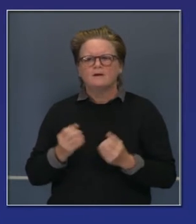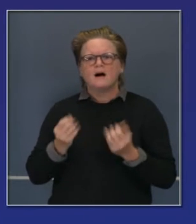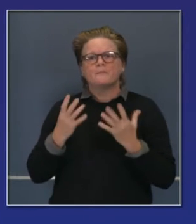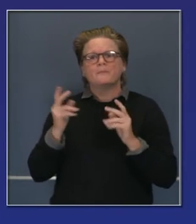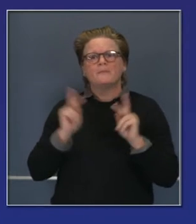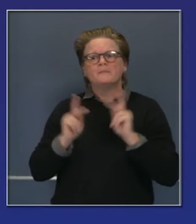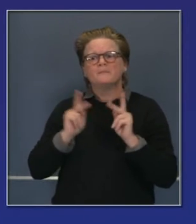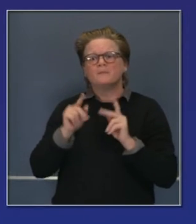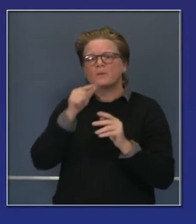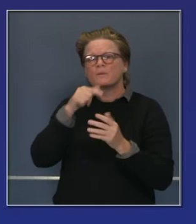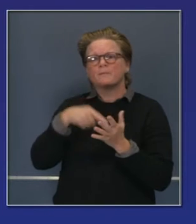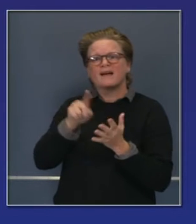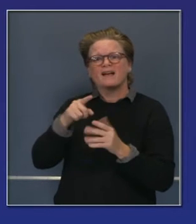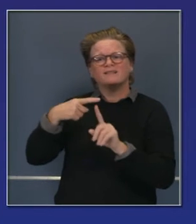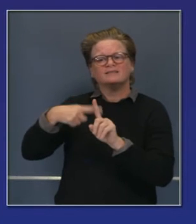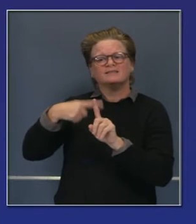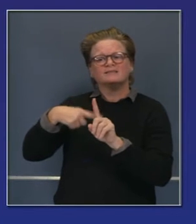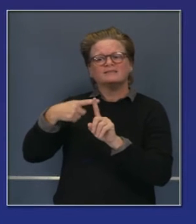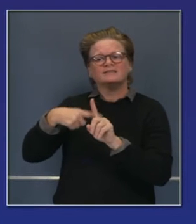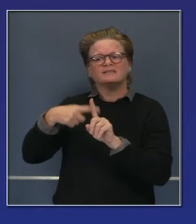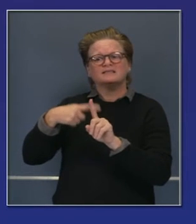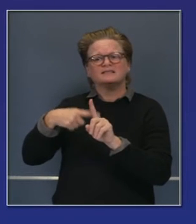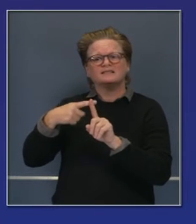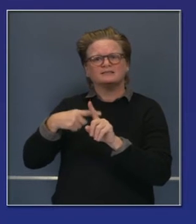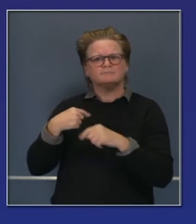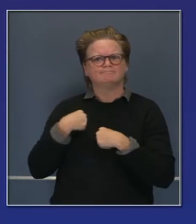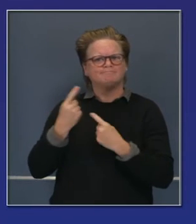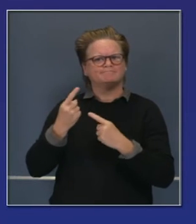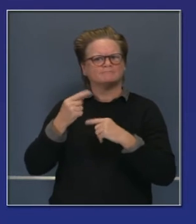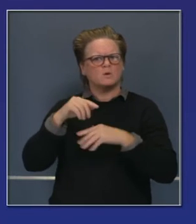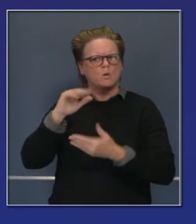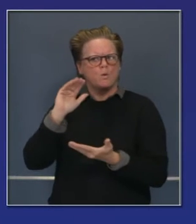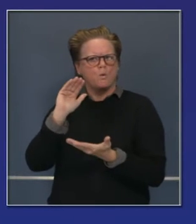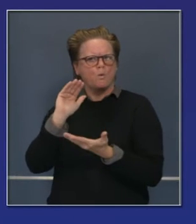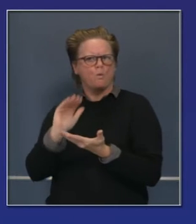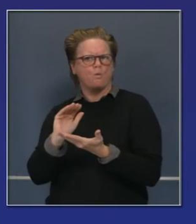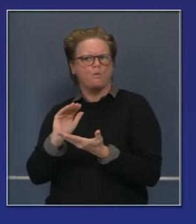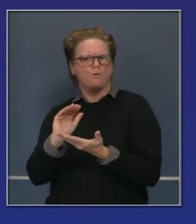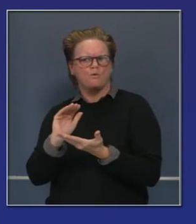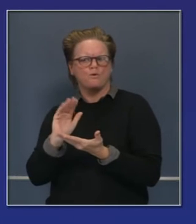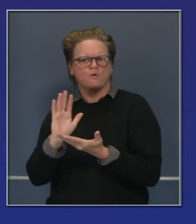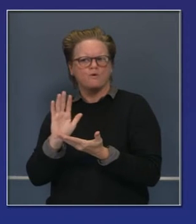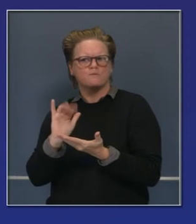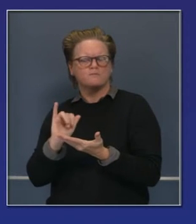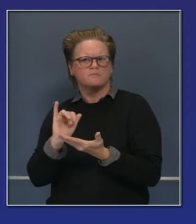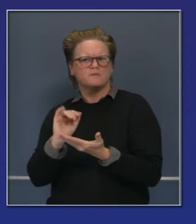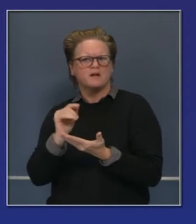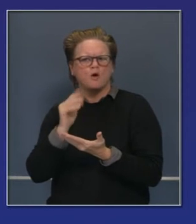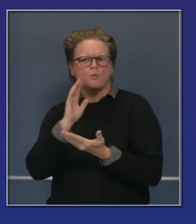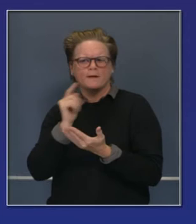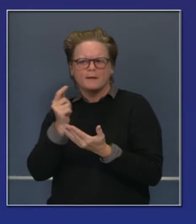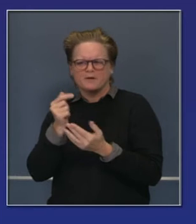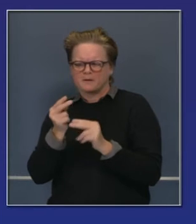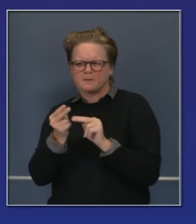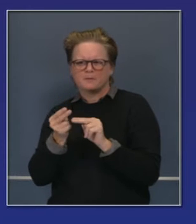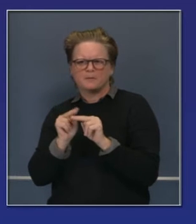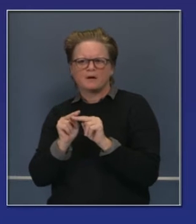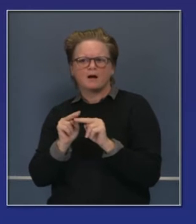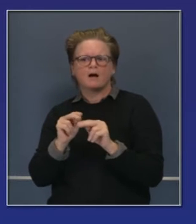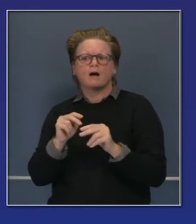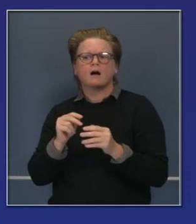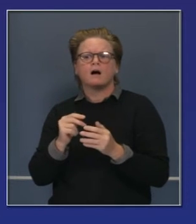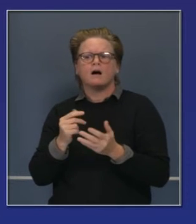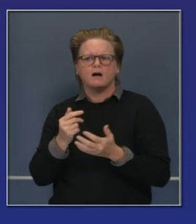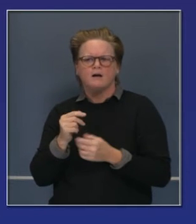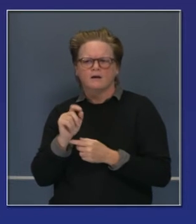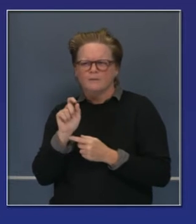vandalismo por parte de la administración en Washington, D.C., las primas este año van a ascender, van a subir. Pero, momento, van